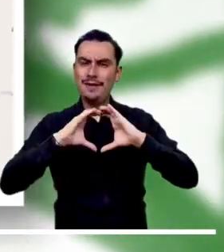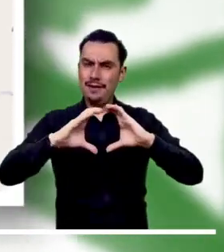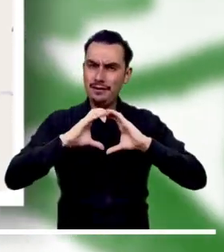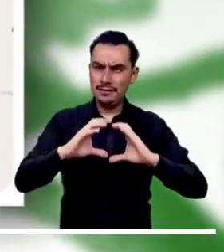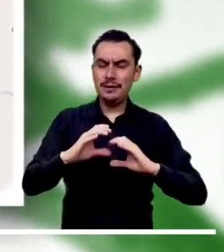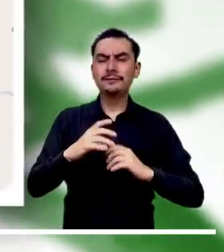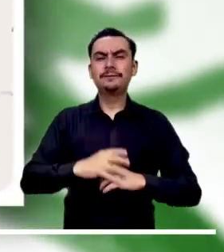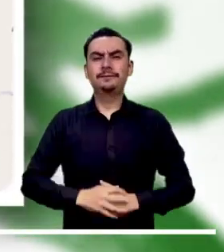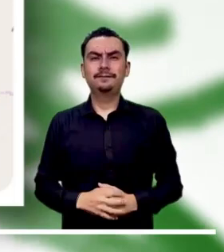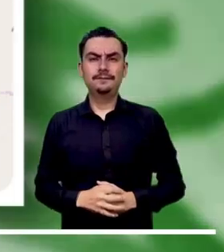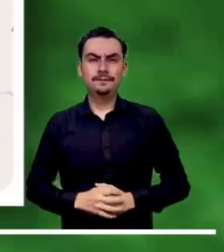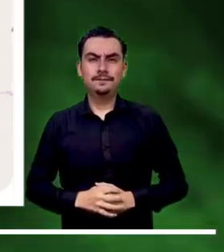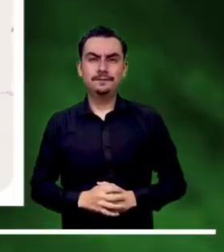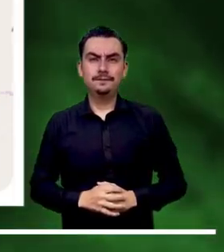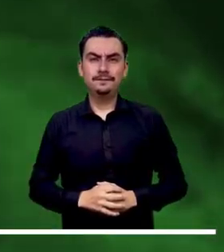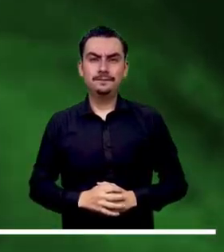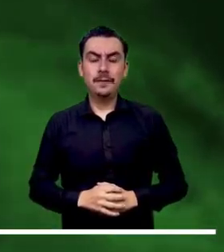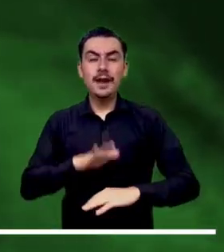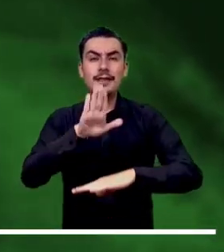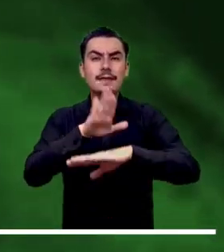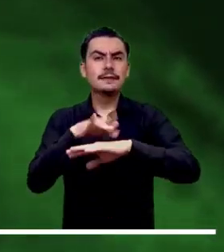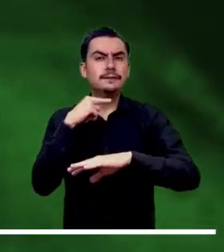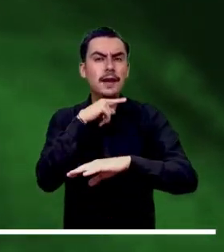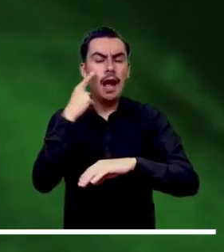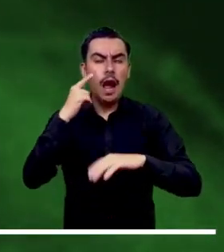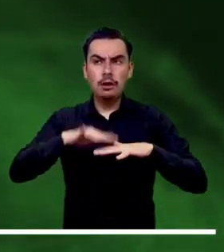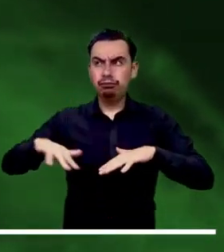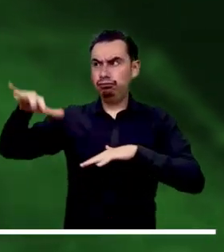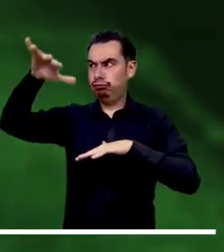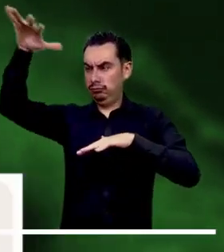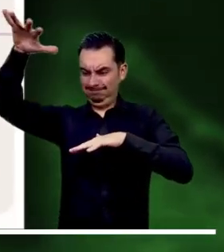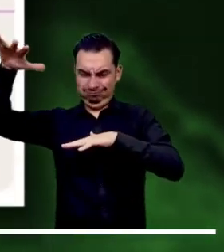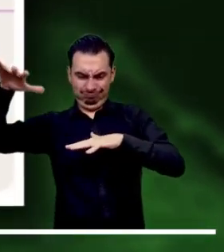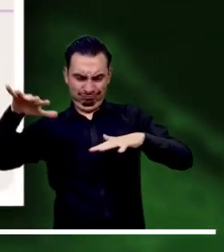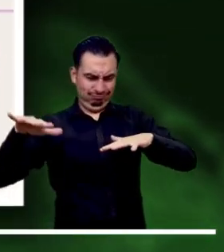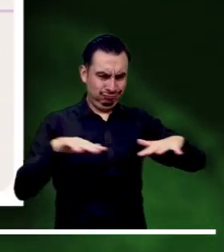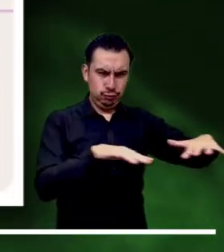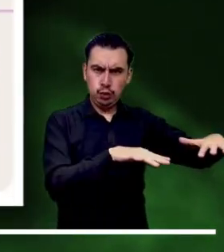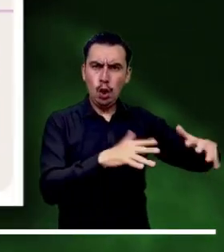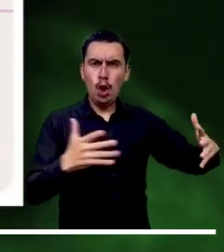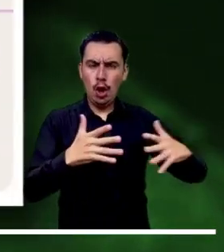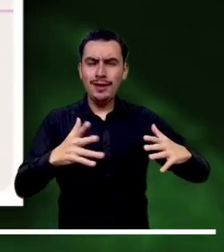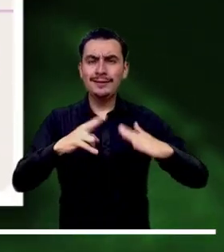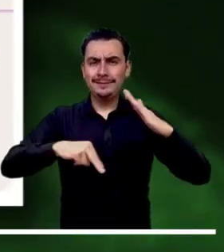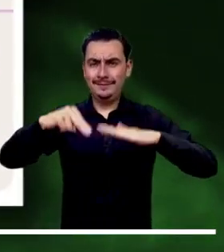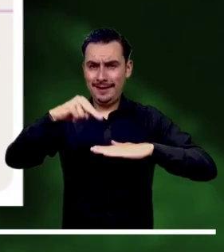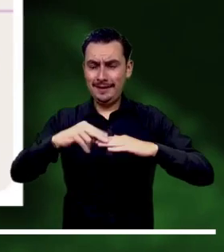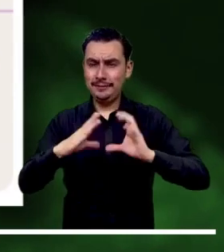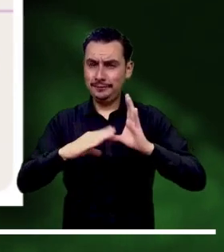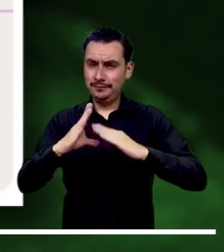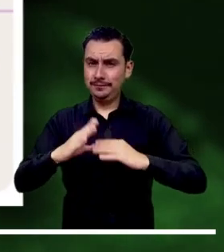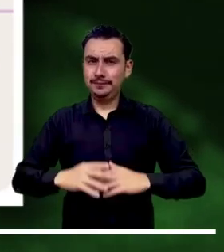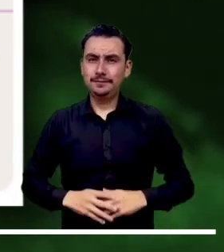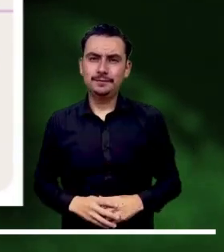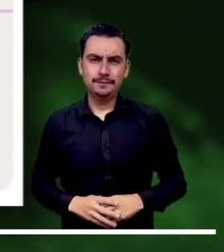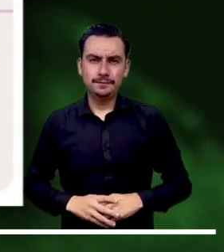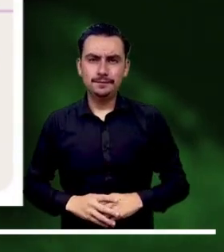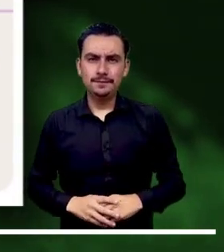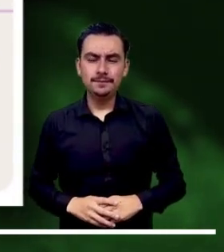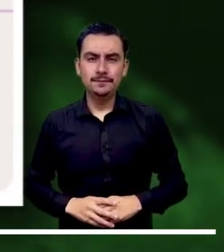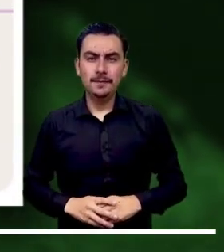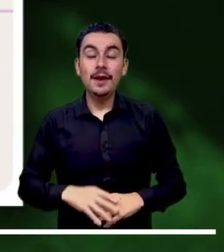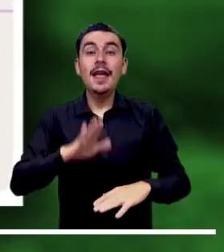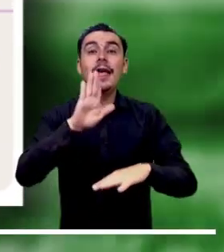Magdalena y Norte de Santander. Máxima alerta por probabilidad de deslizamientos en Los Santanderes, Huila,